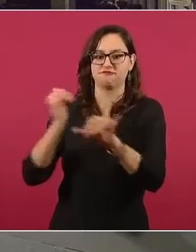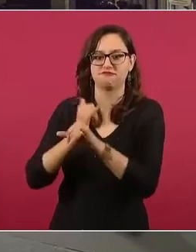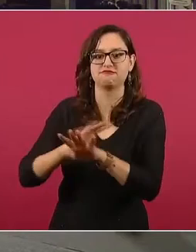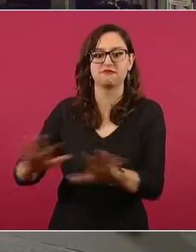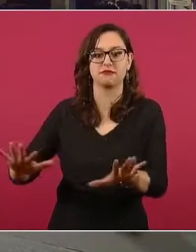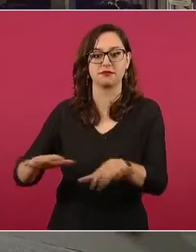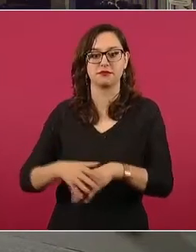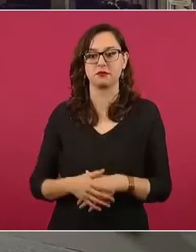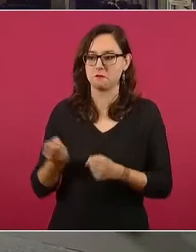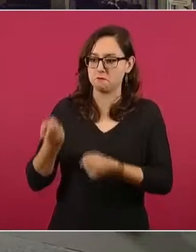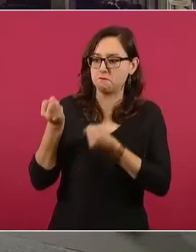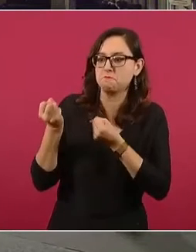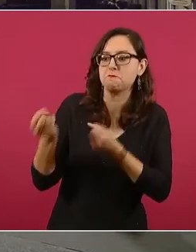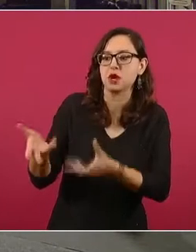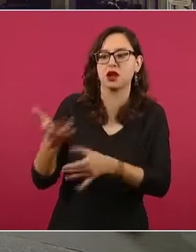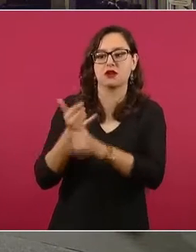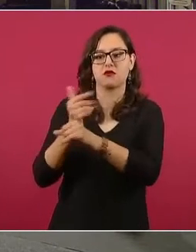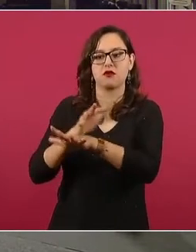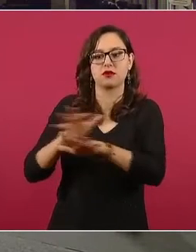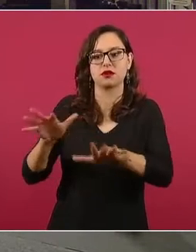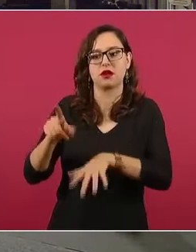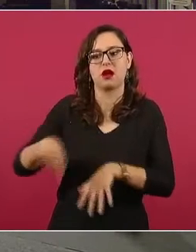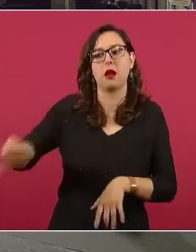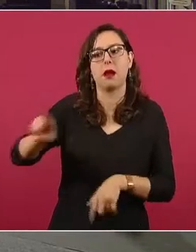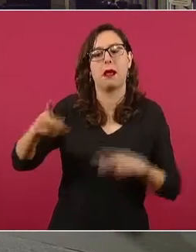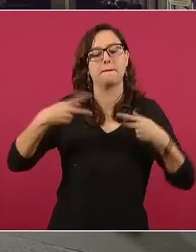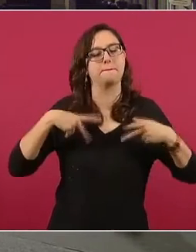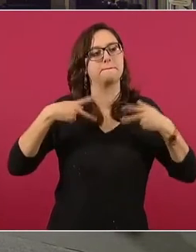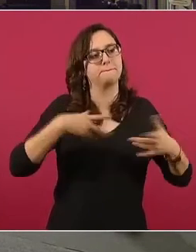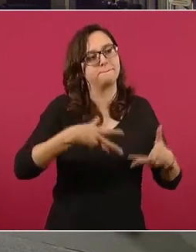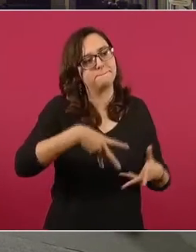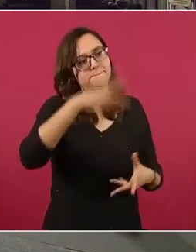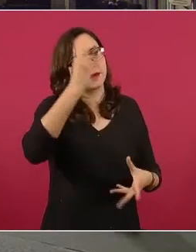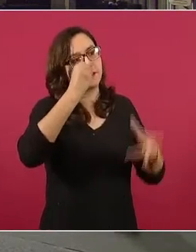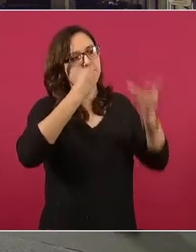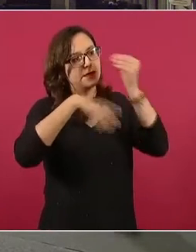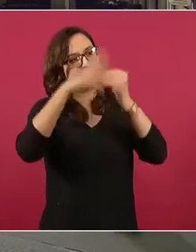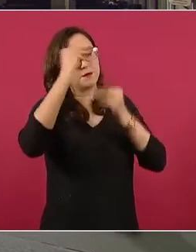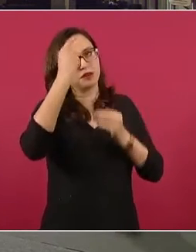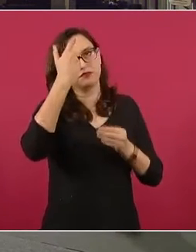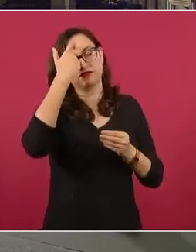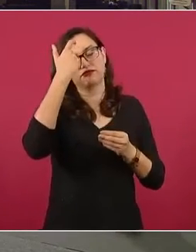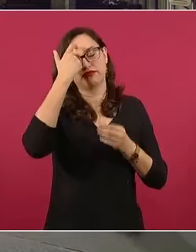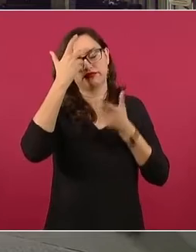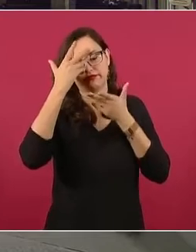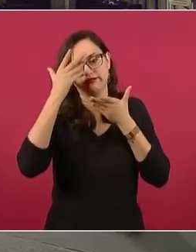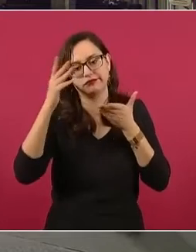lleva a ese propósito, fortalecer